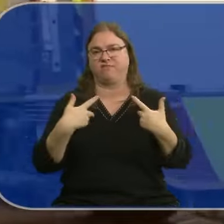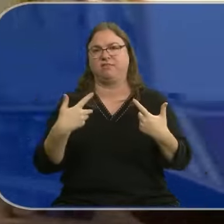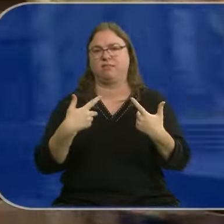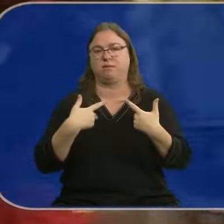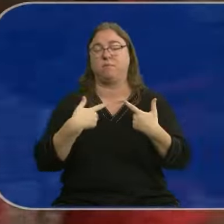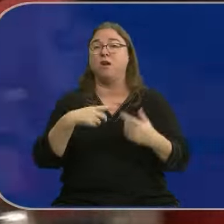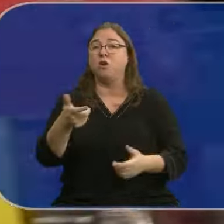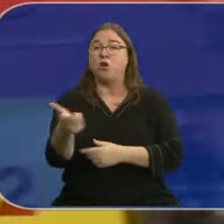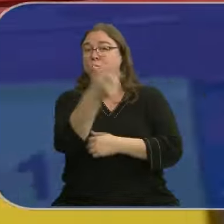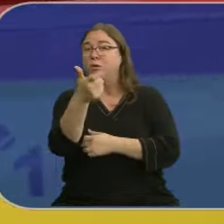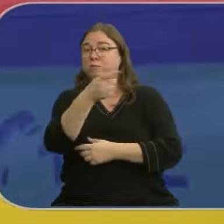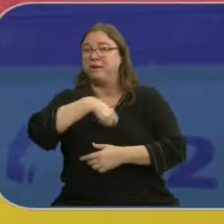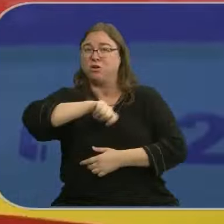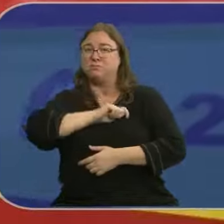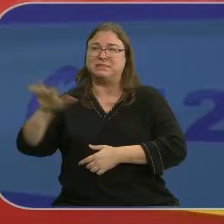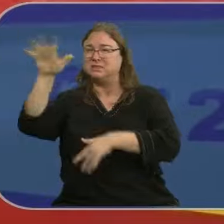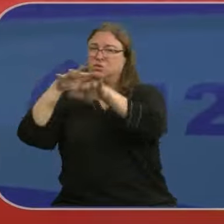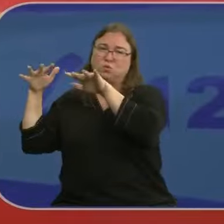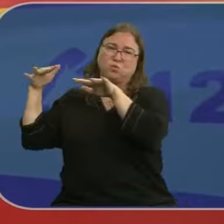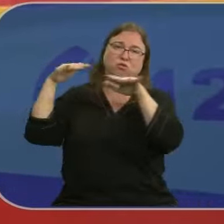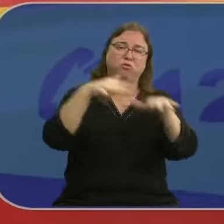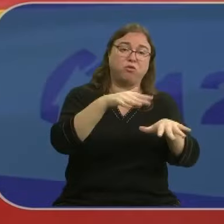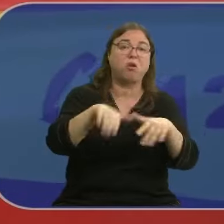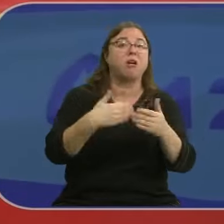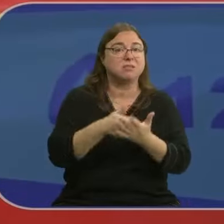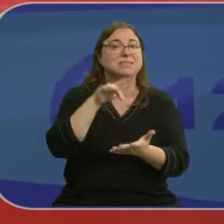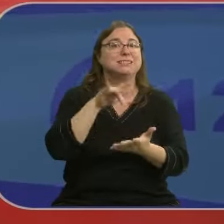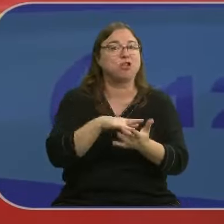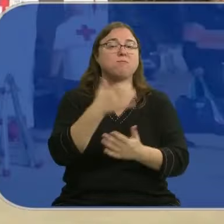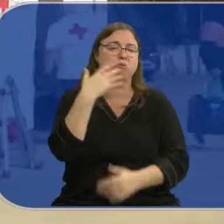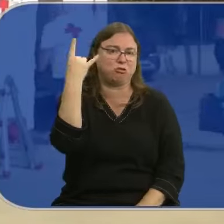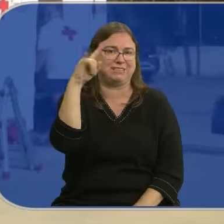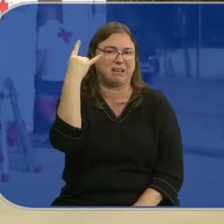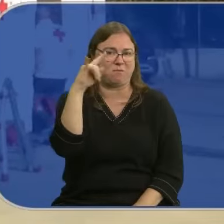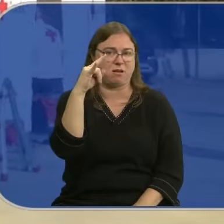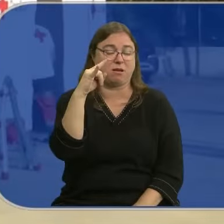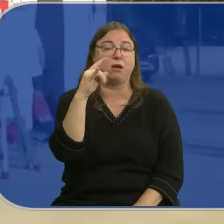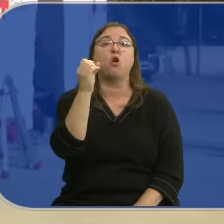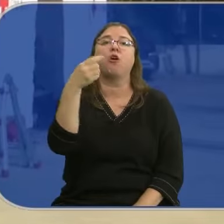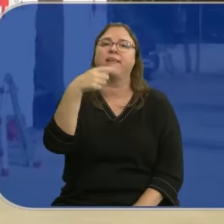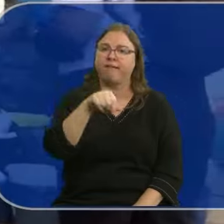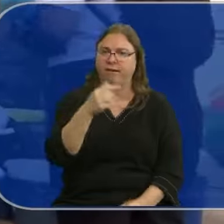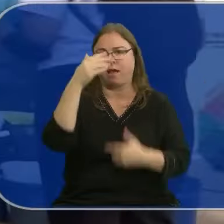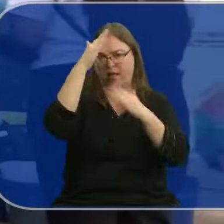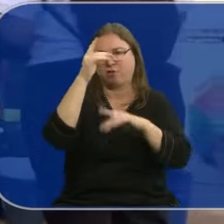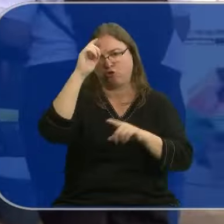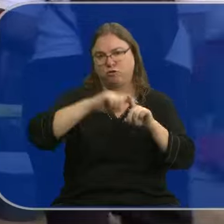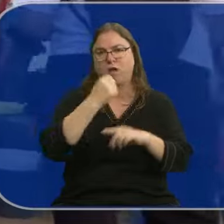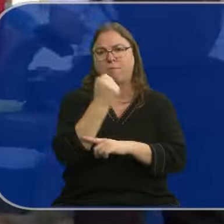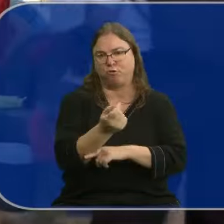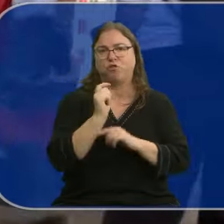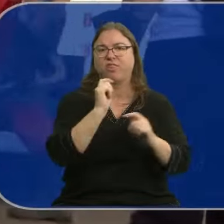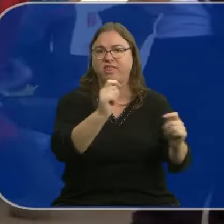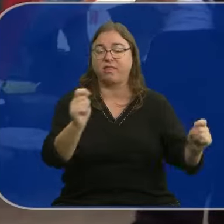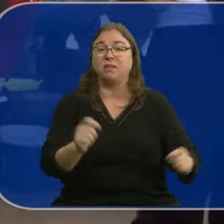desplazados desde todos los puntos de España. Hasta esta zona han llegado los de Salamanca. Las ONGs también prestan atención psicológica.